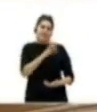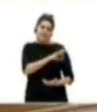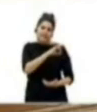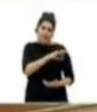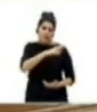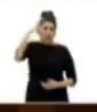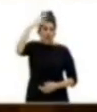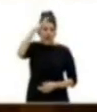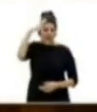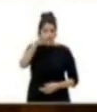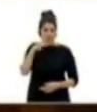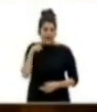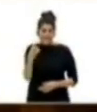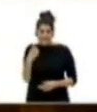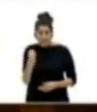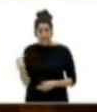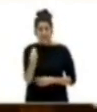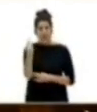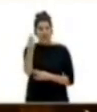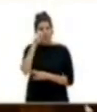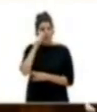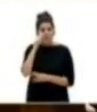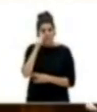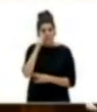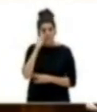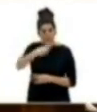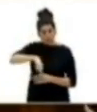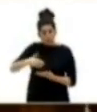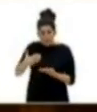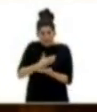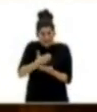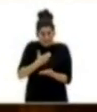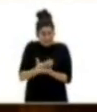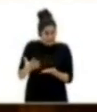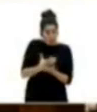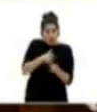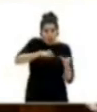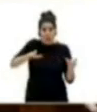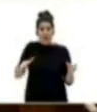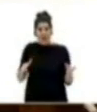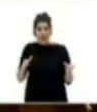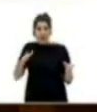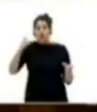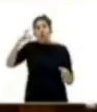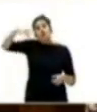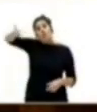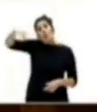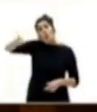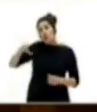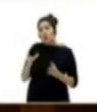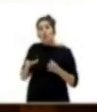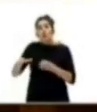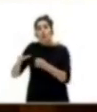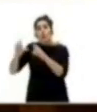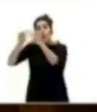Canarias se merece un sector turístico del que nos podamos beneficiar el conjunto de la ciudadanía, y no solo estos lobbies que